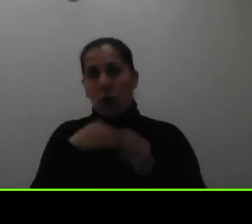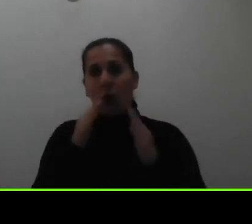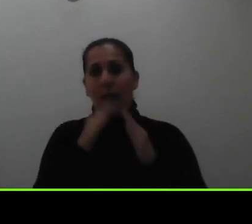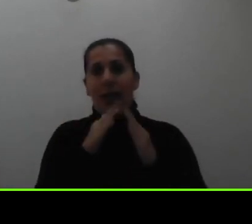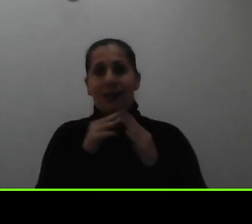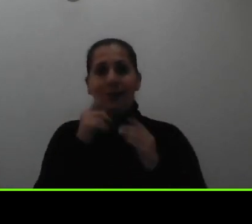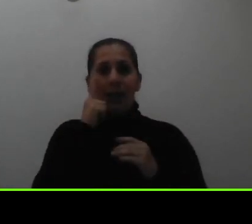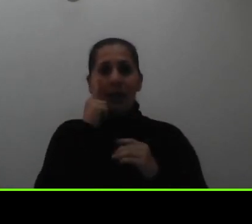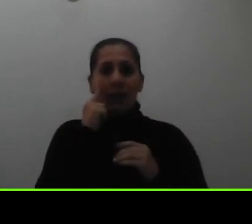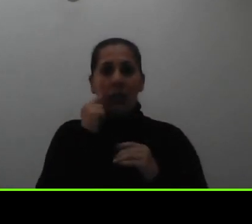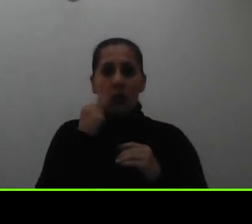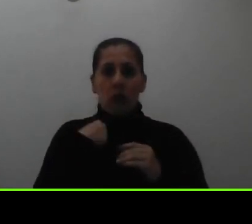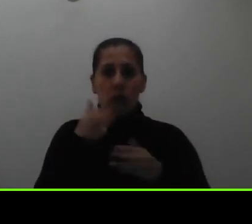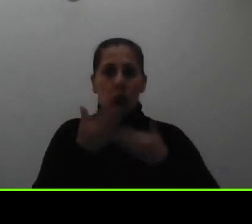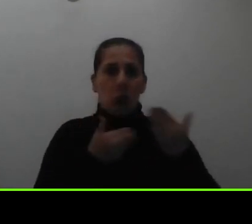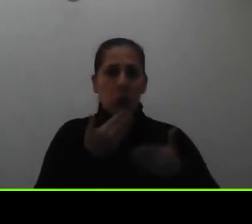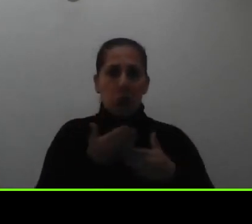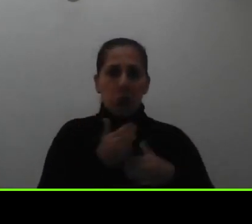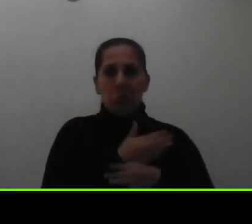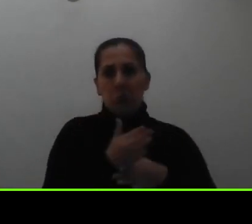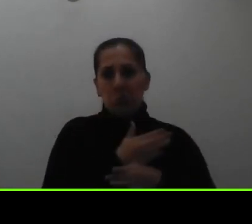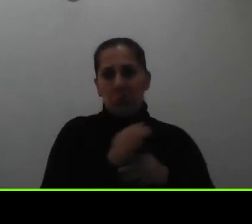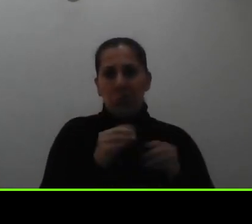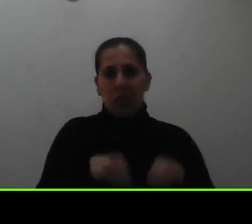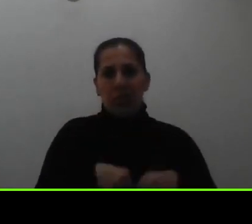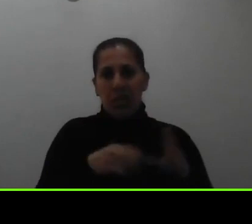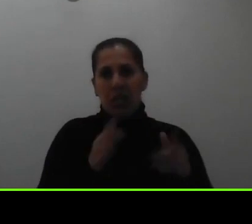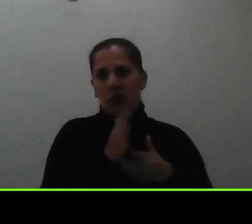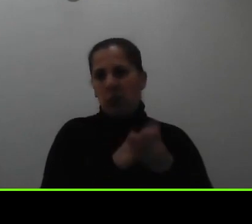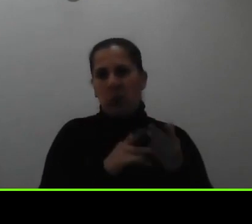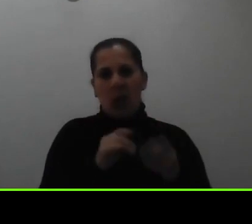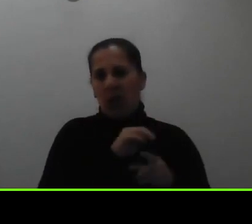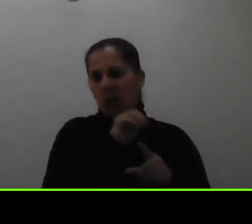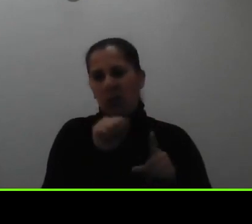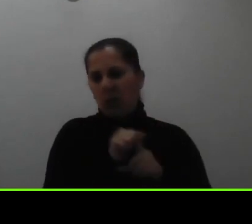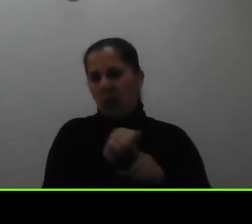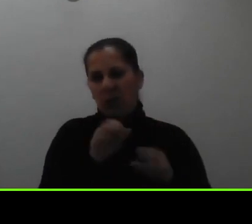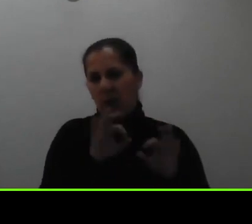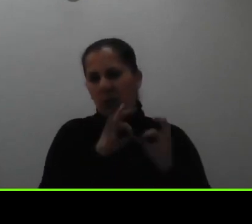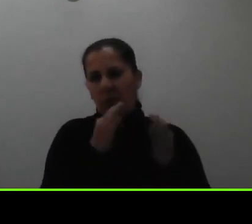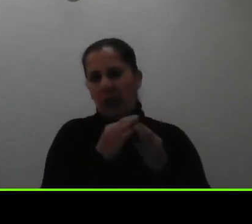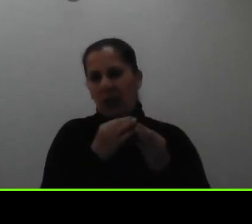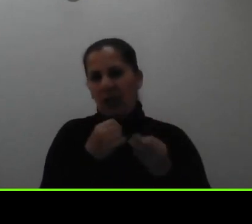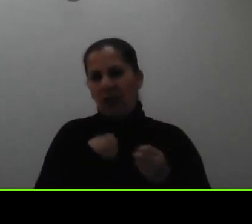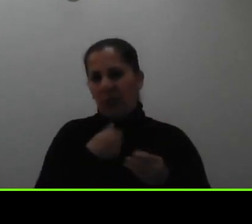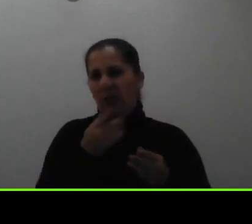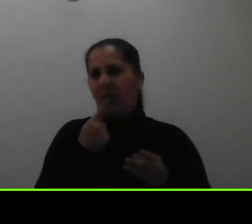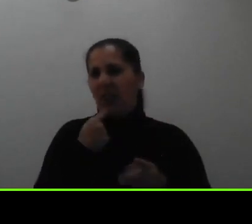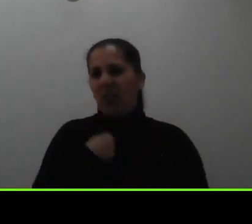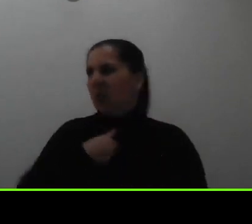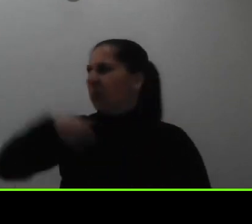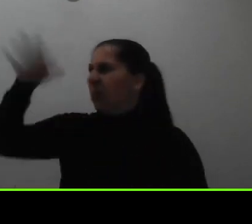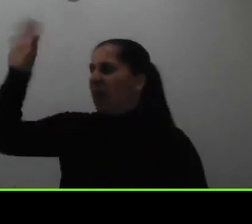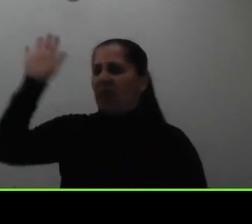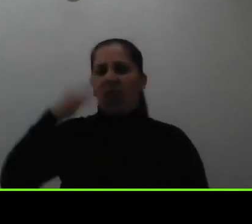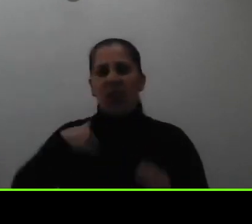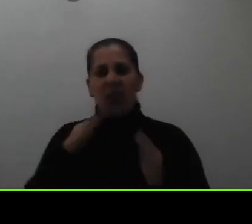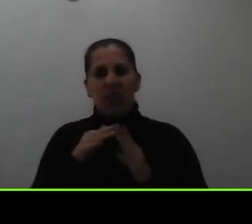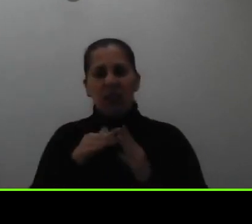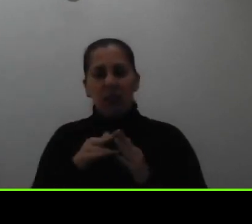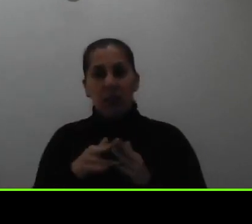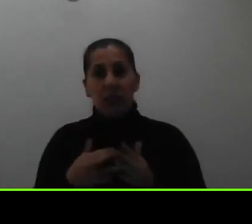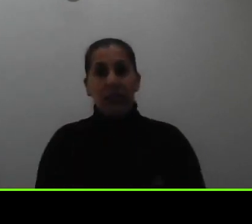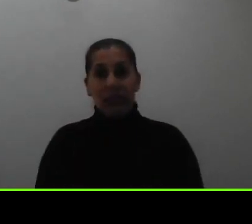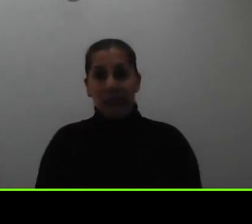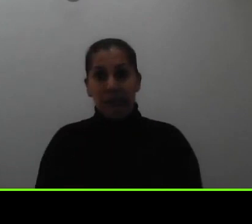compartíamos los gastos y demás pero por situaciones familiares que pueden suceder me han pedido que me vaya de la casa entonces esas cosas